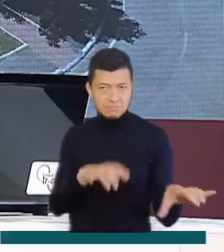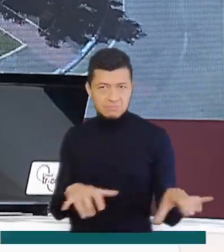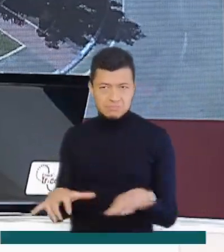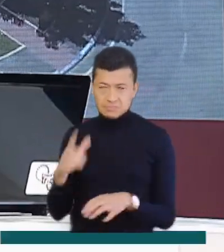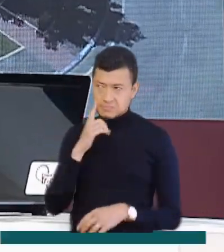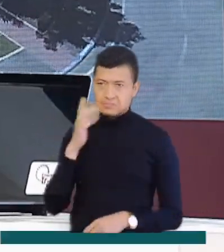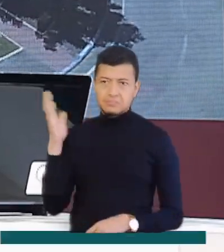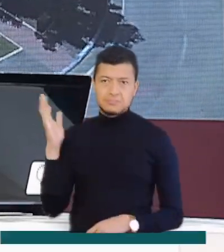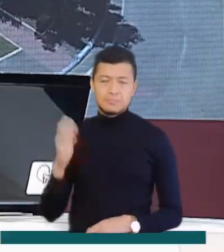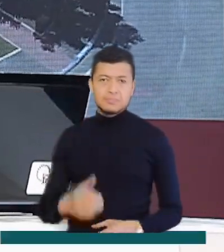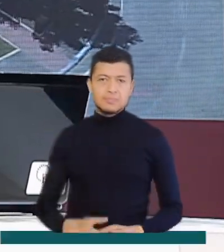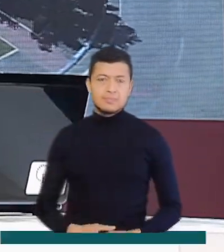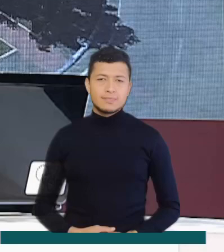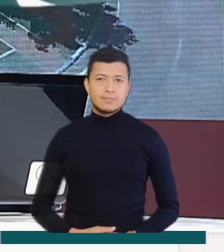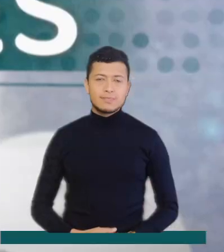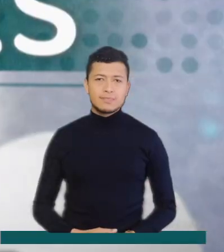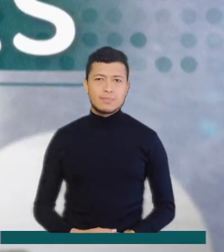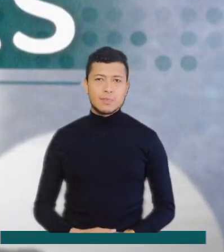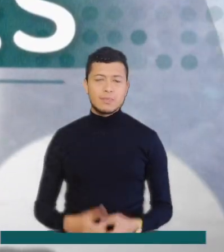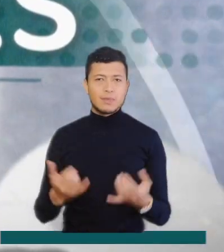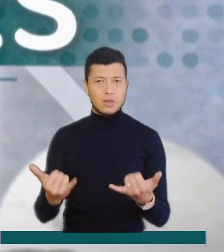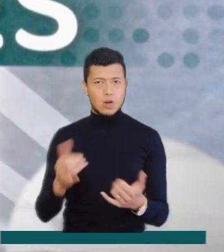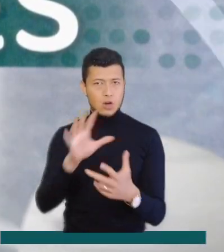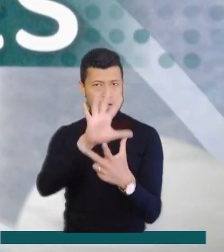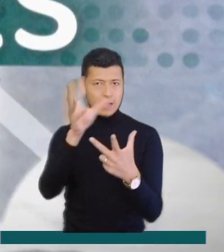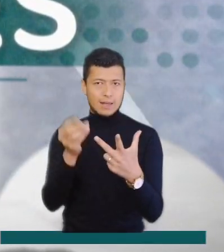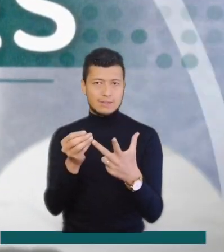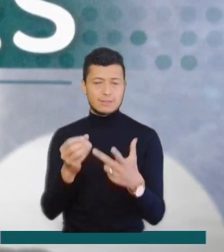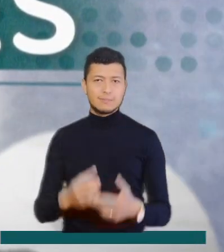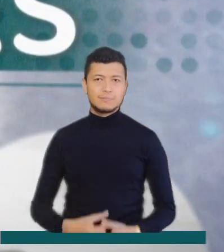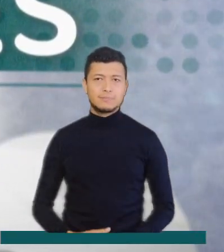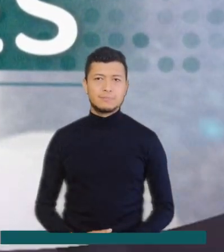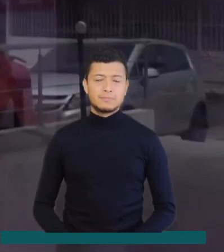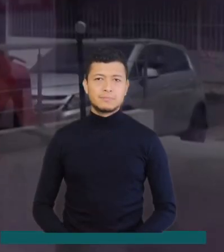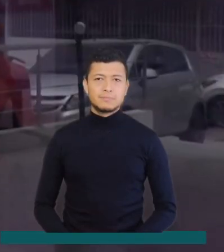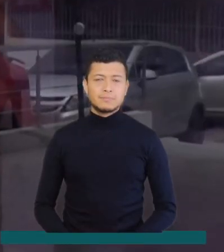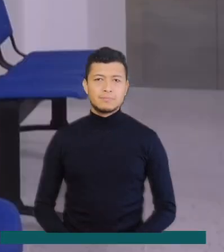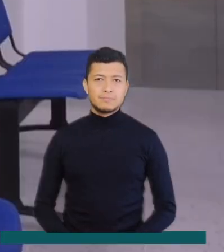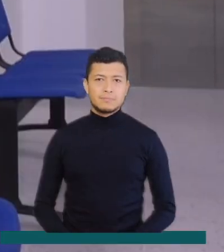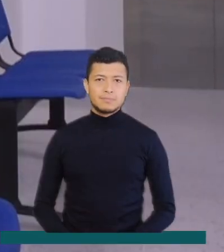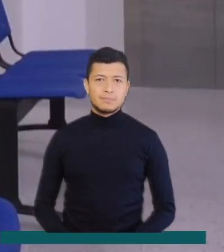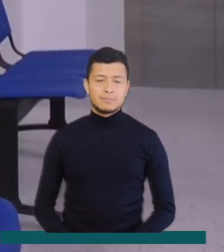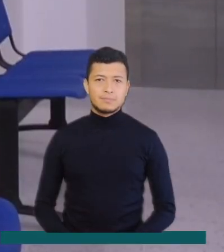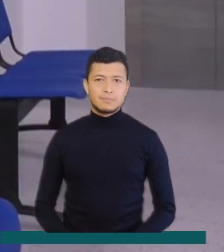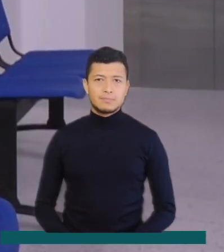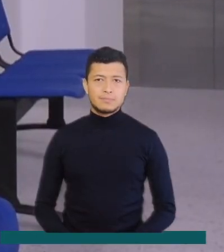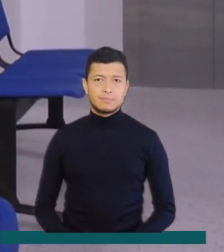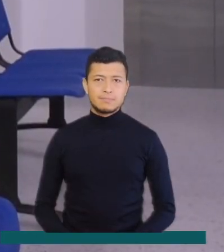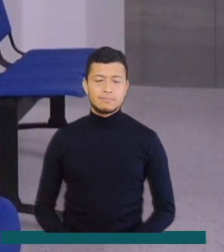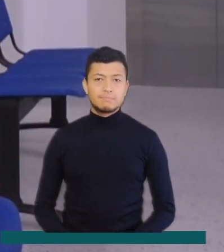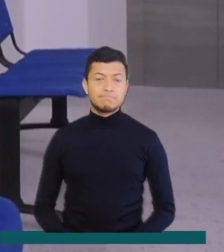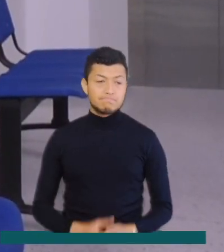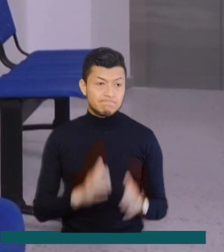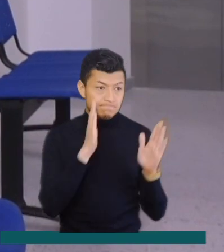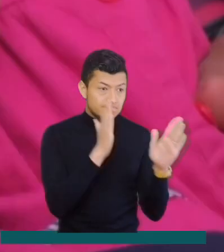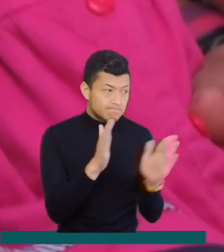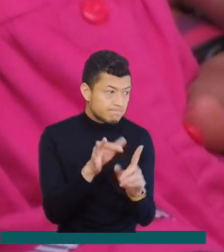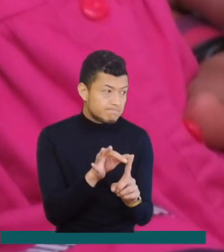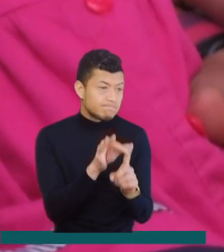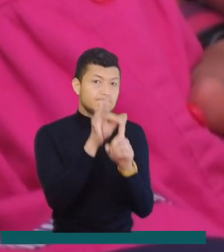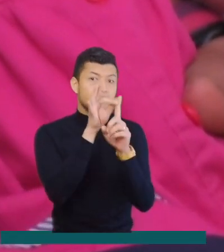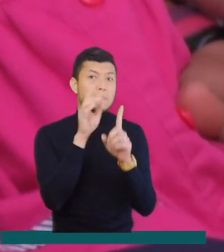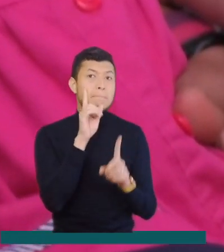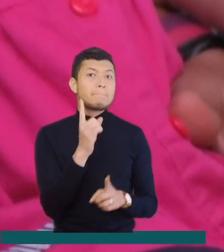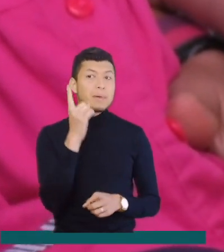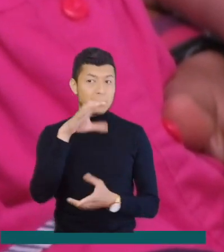de las historias que tenemos para hoy. Hoy en Enlace 13. Parto con atención especial. Por